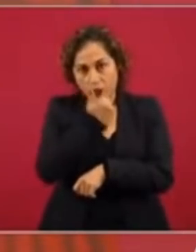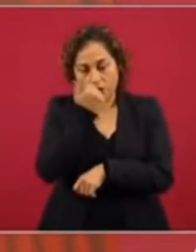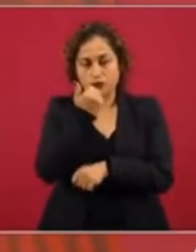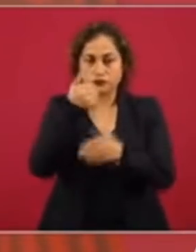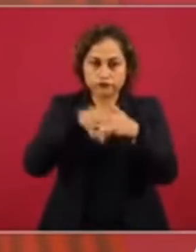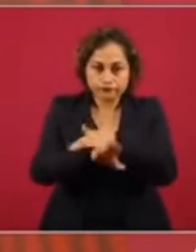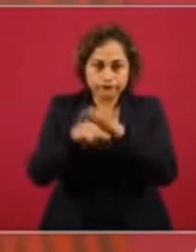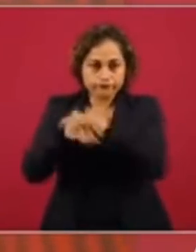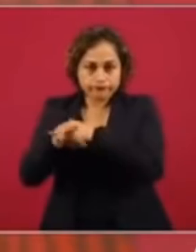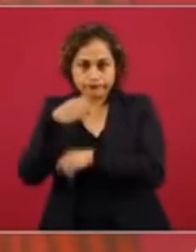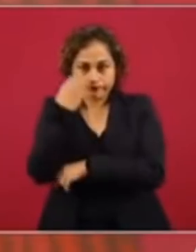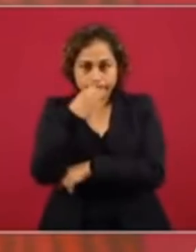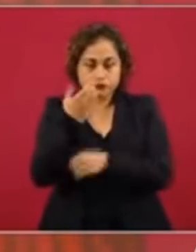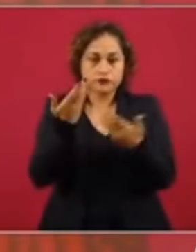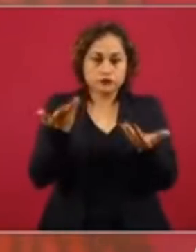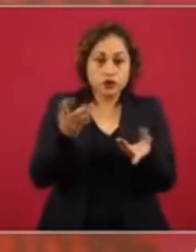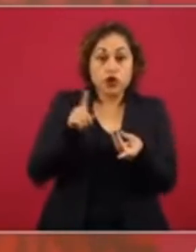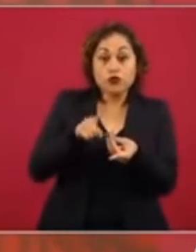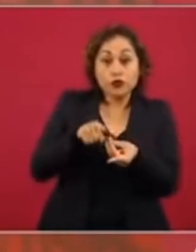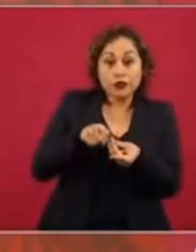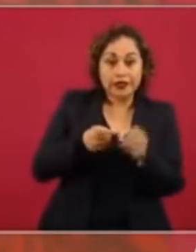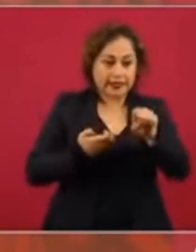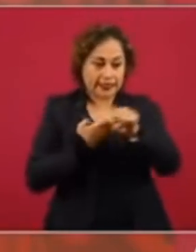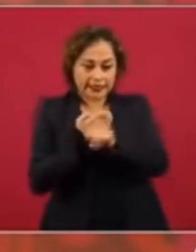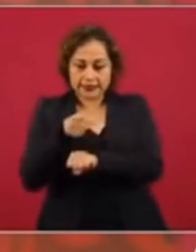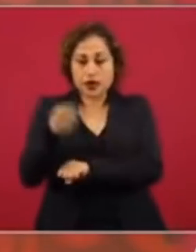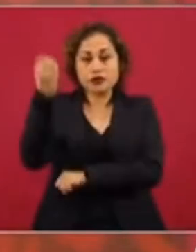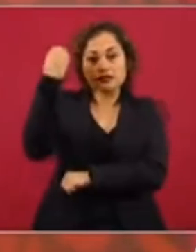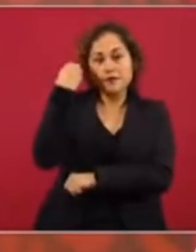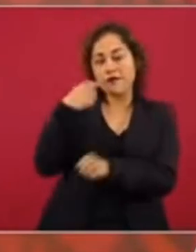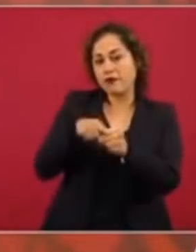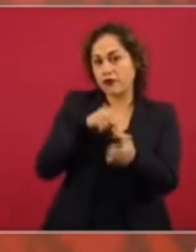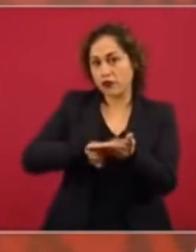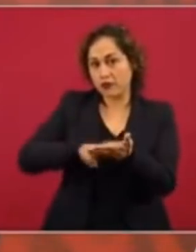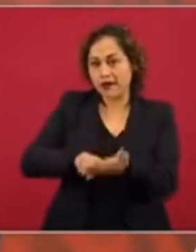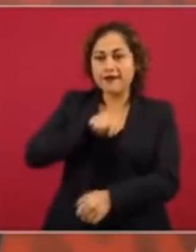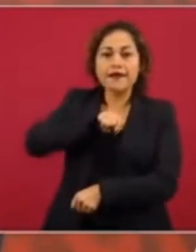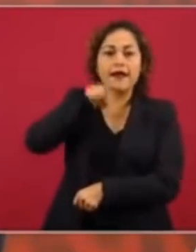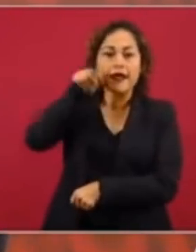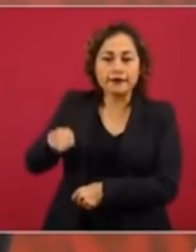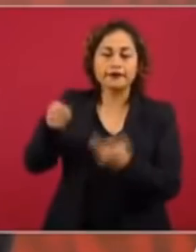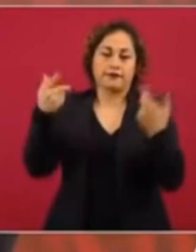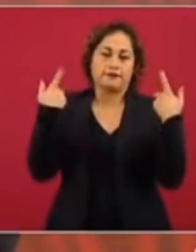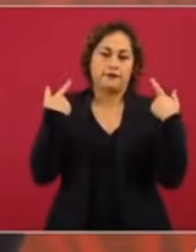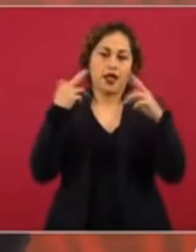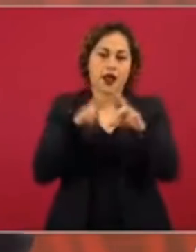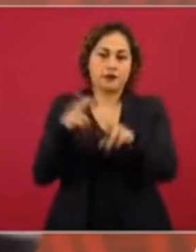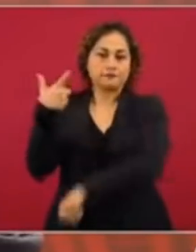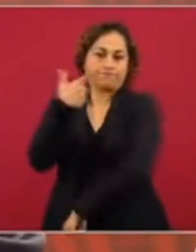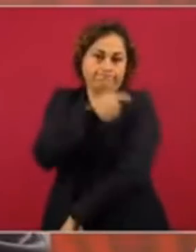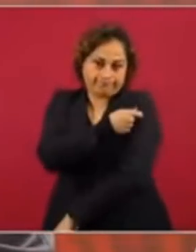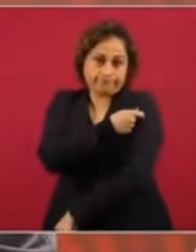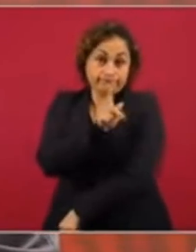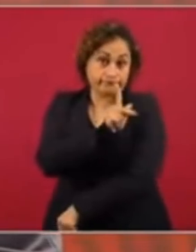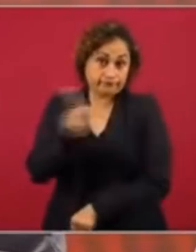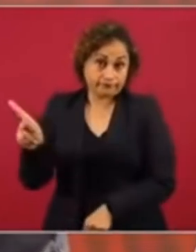donde se pueda, que ya hay semáforo verde, ahí se vacuna a todos los maestros. De modo que